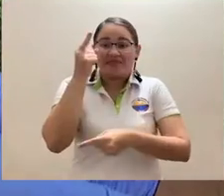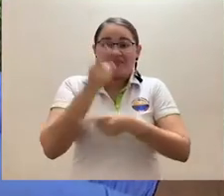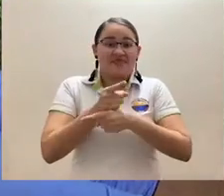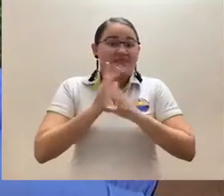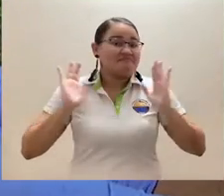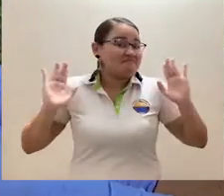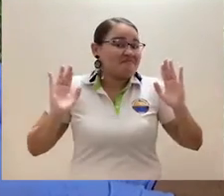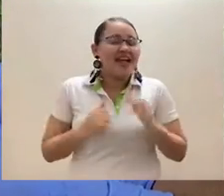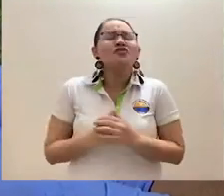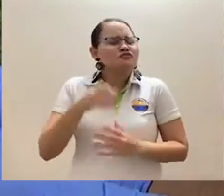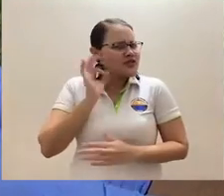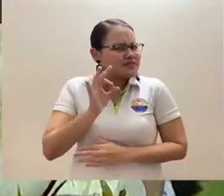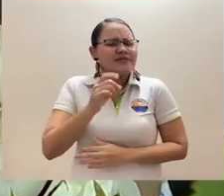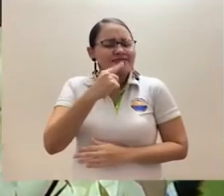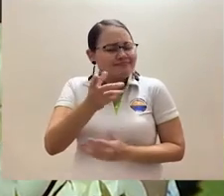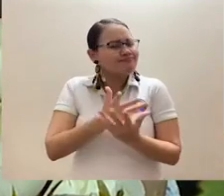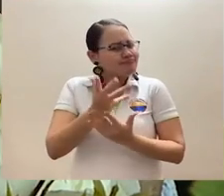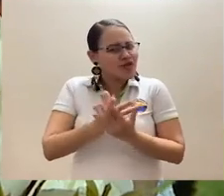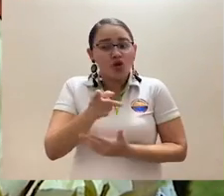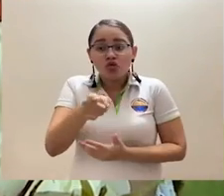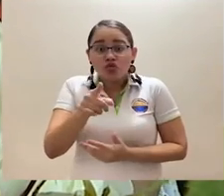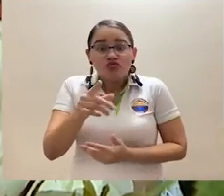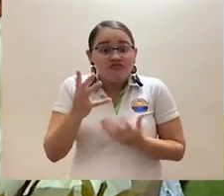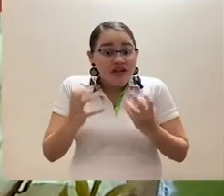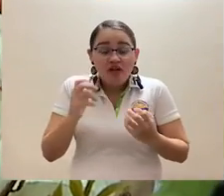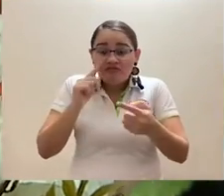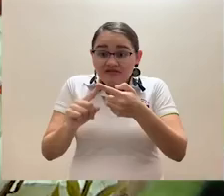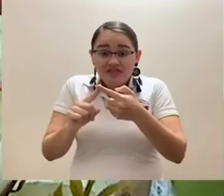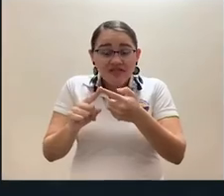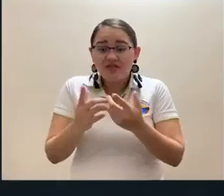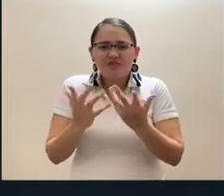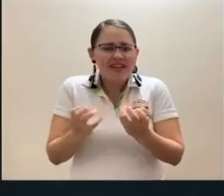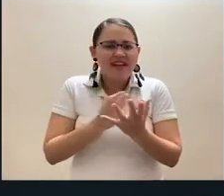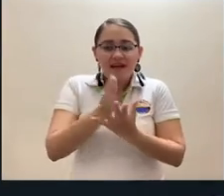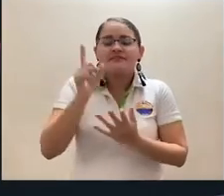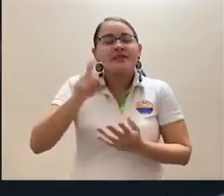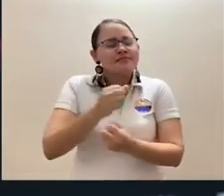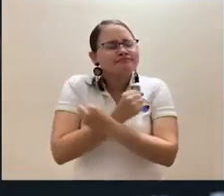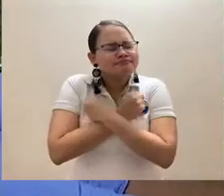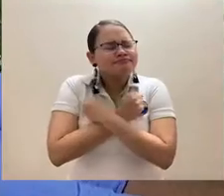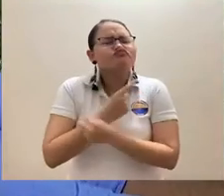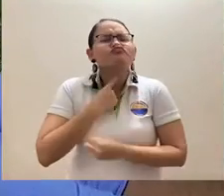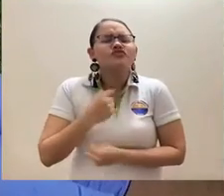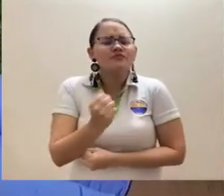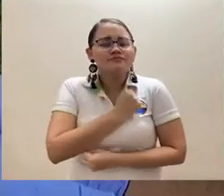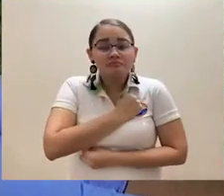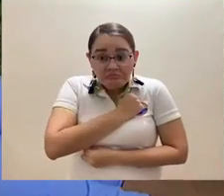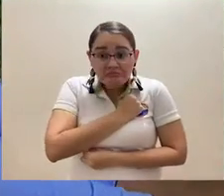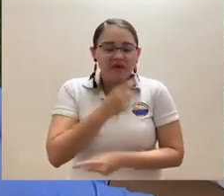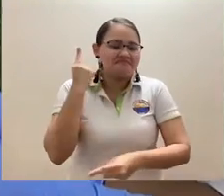que uno debe amar lo que hace para que se nos haga fácil. Y fue lo que ella